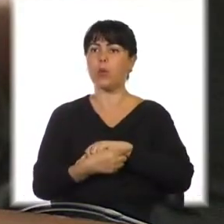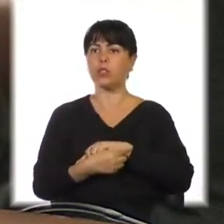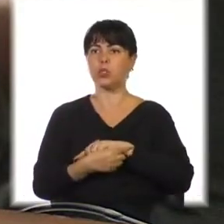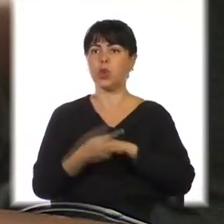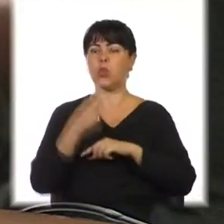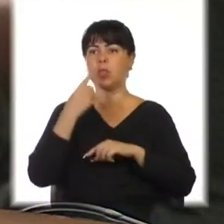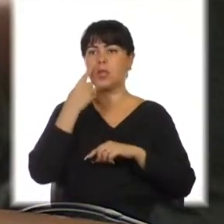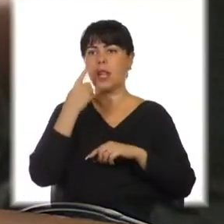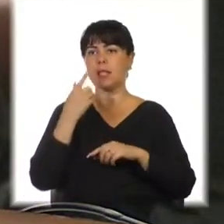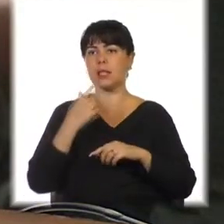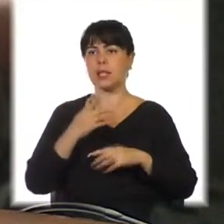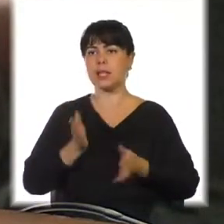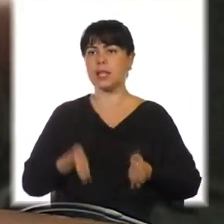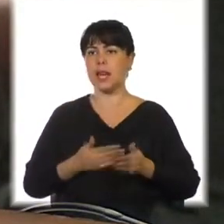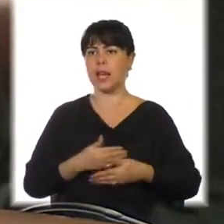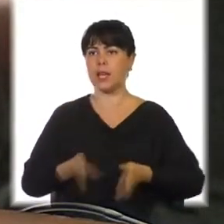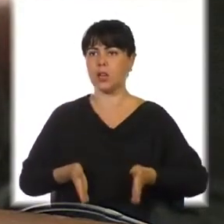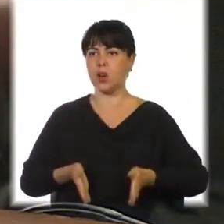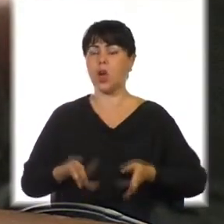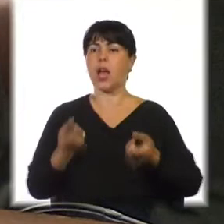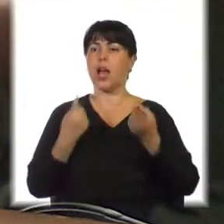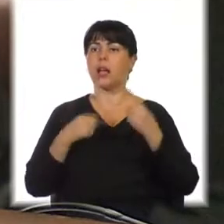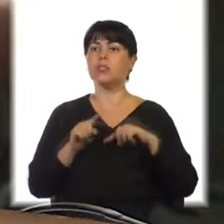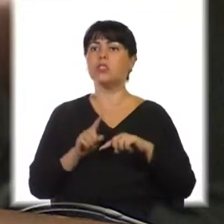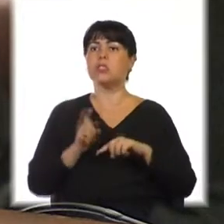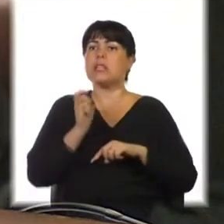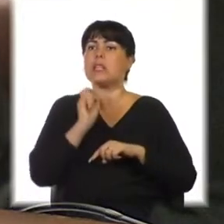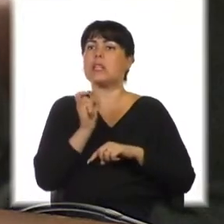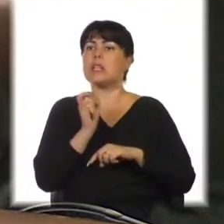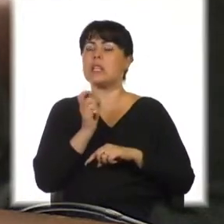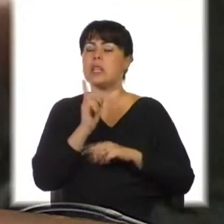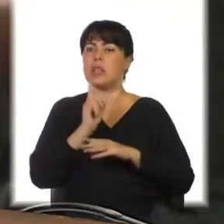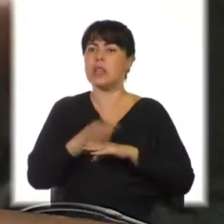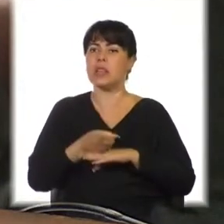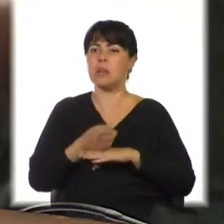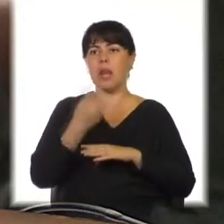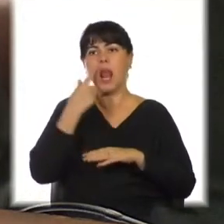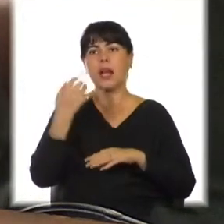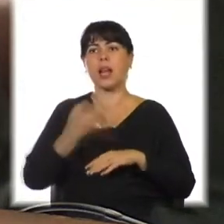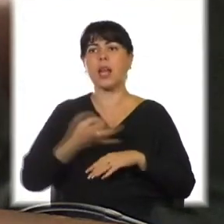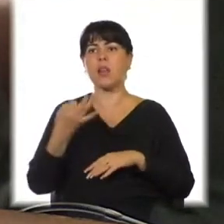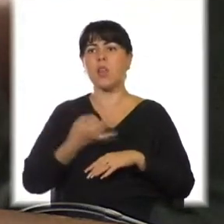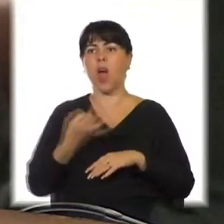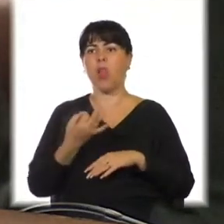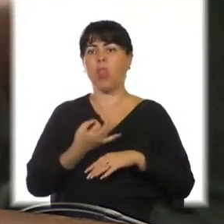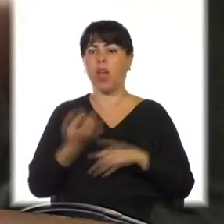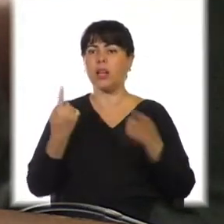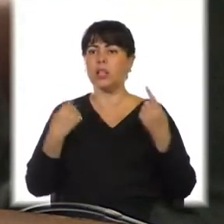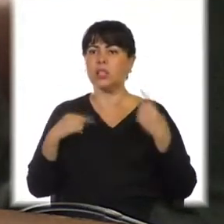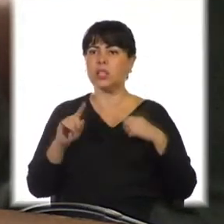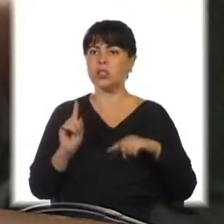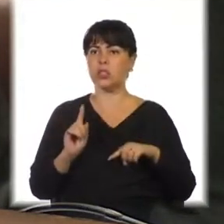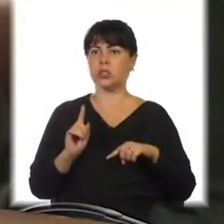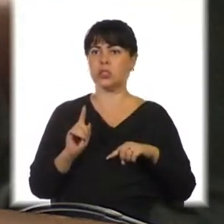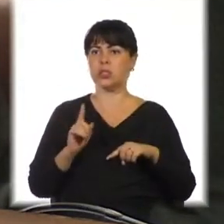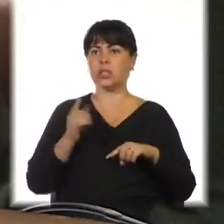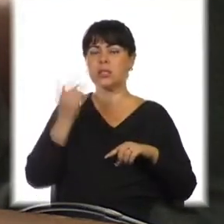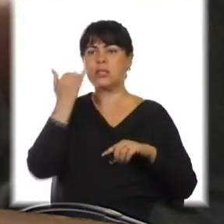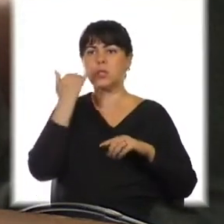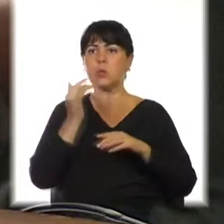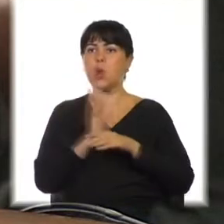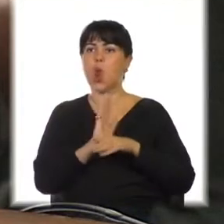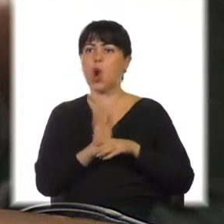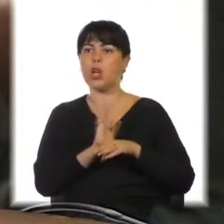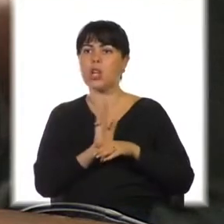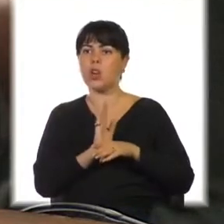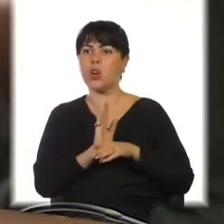ideología, afirman quienes determinan la realidad. Esto es, que la sexualidad es un rasgo biológico